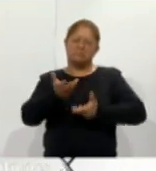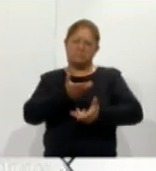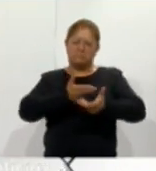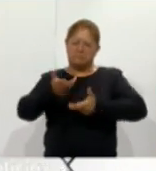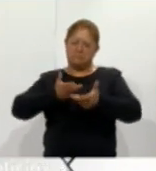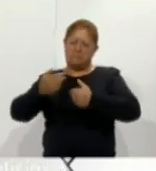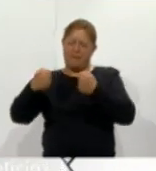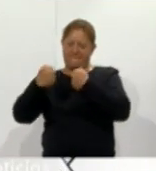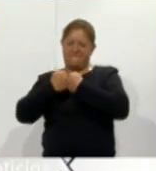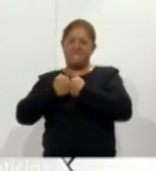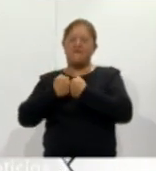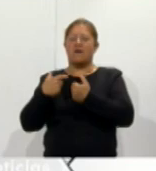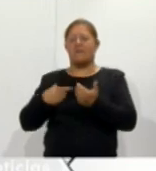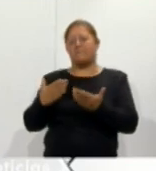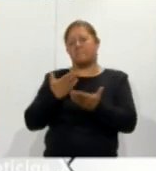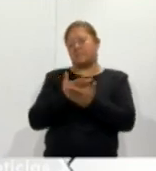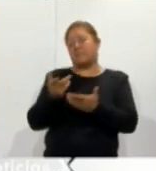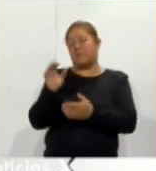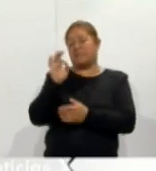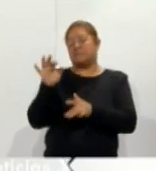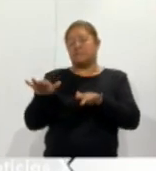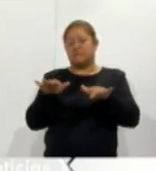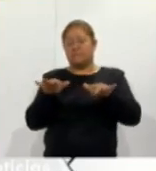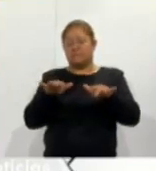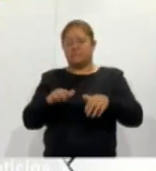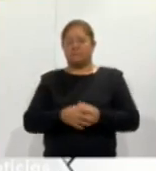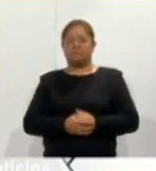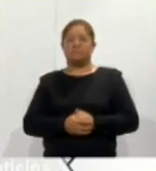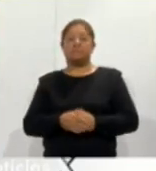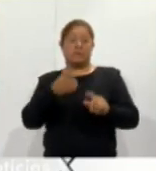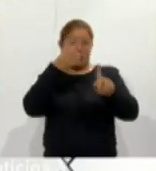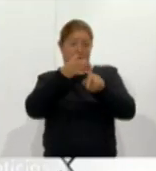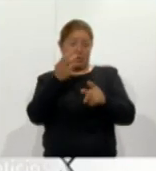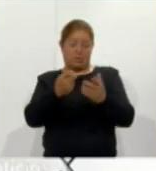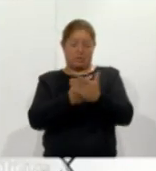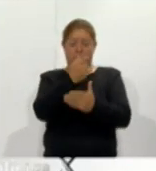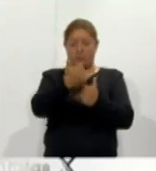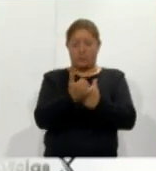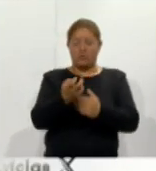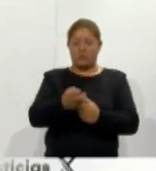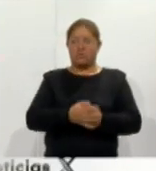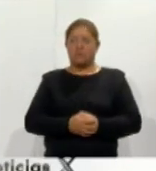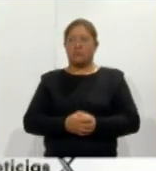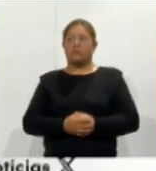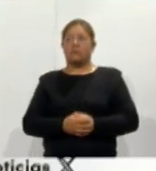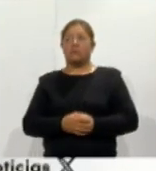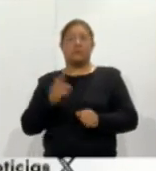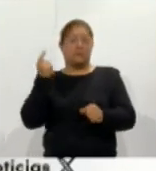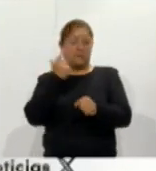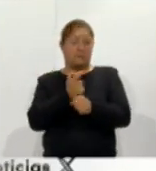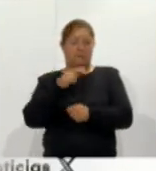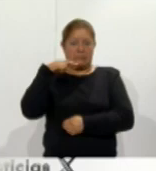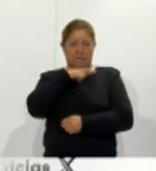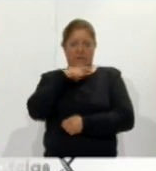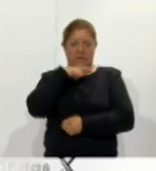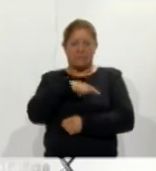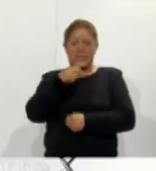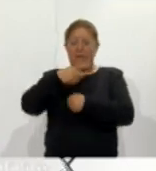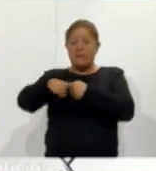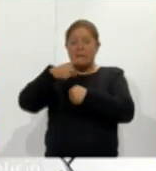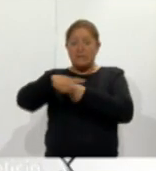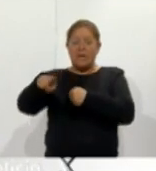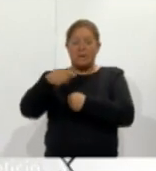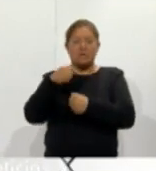transfronteriza en la gestión del riesgo sísmico El objetivo de este proyecto europeo Redact es identificar rápidamente los daños y